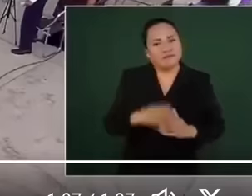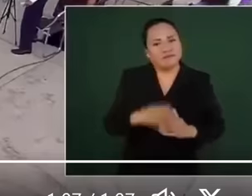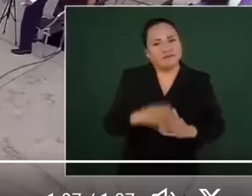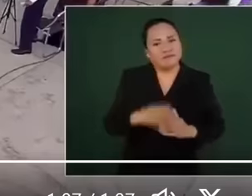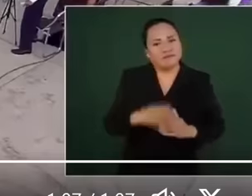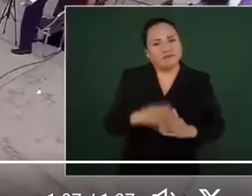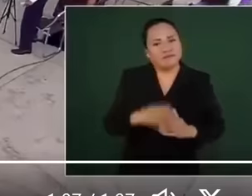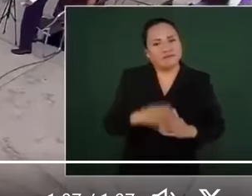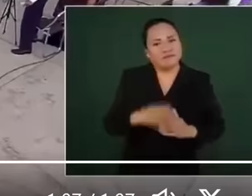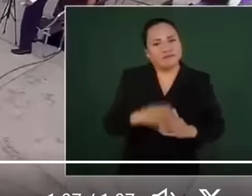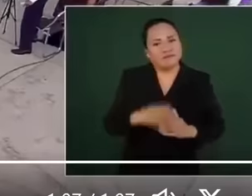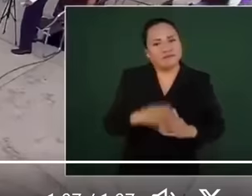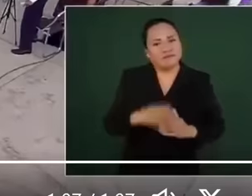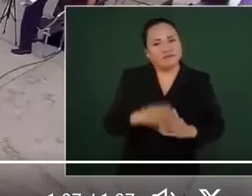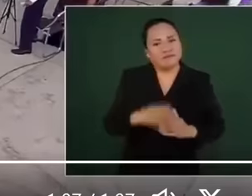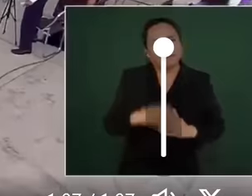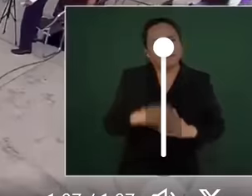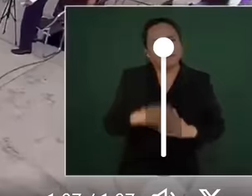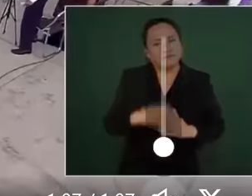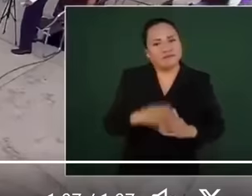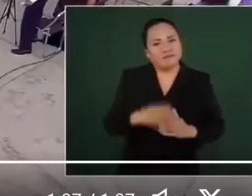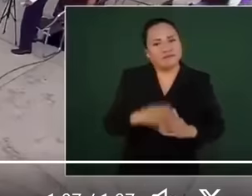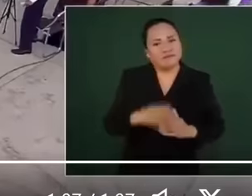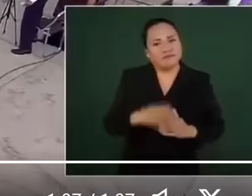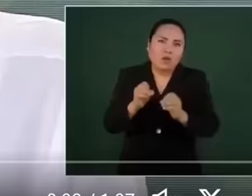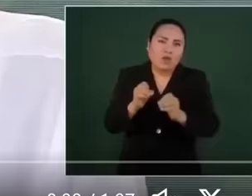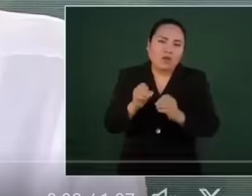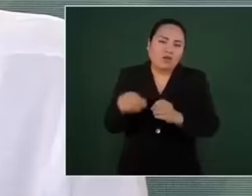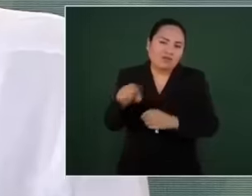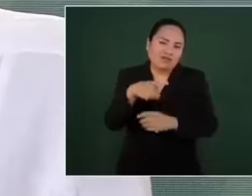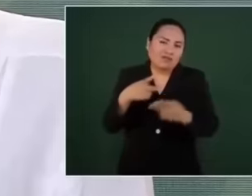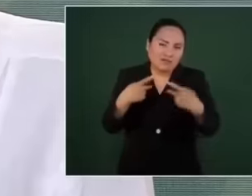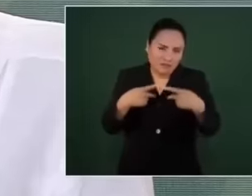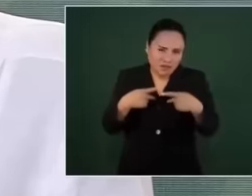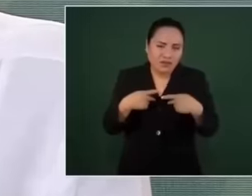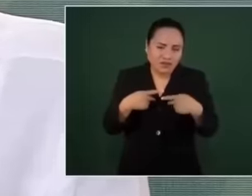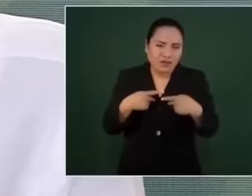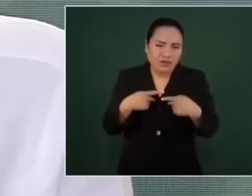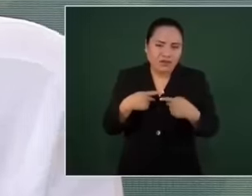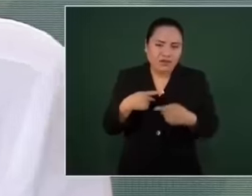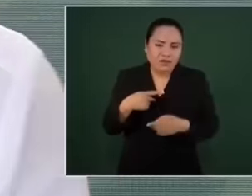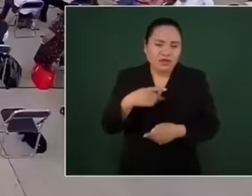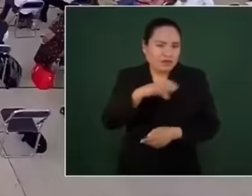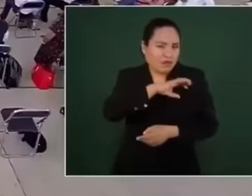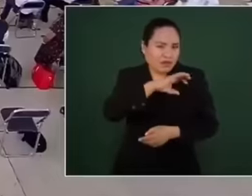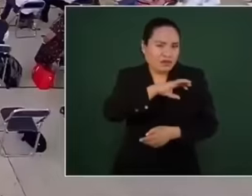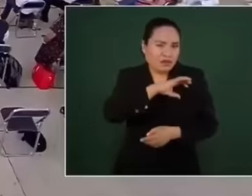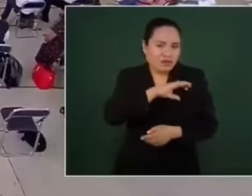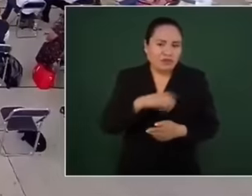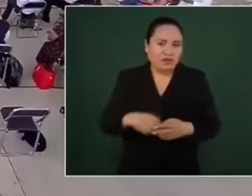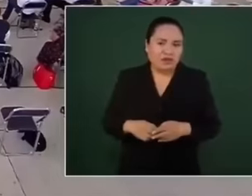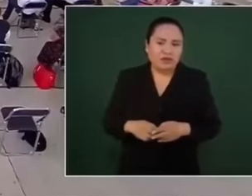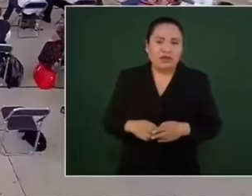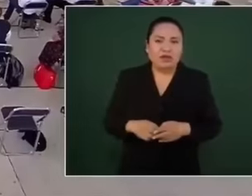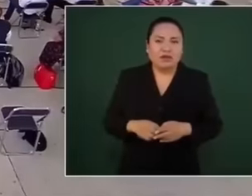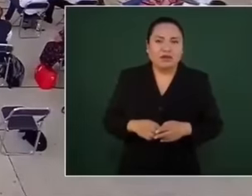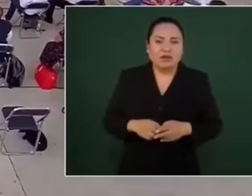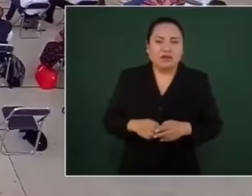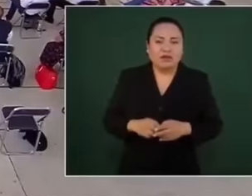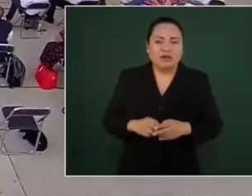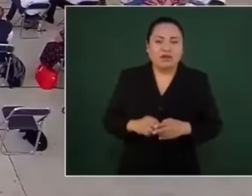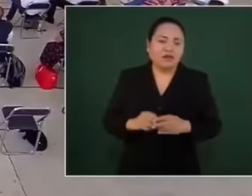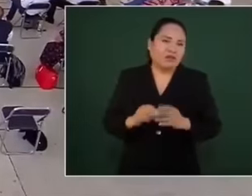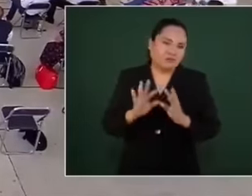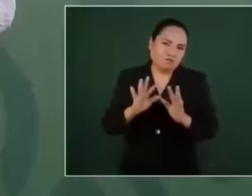que toma, pero es lamentable, hay que decirlo también. Si bien el presidente López Obrador toma